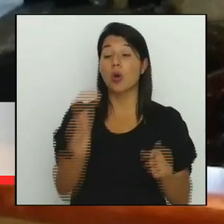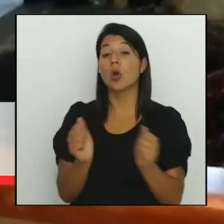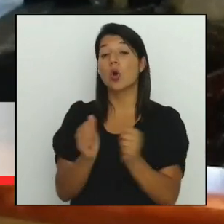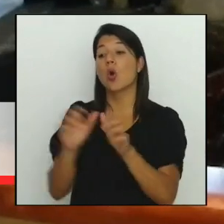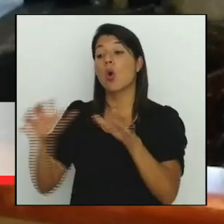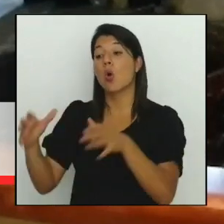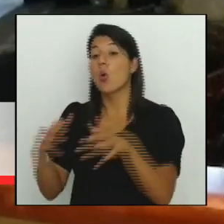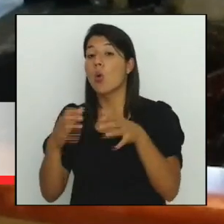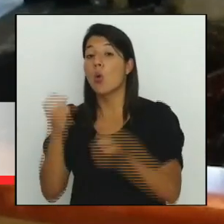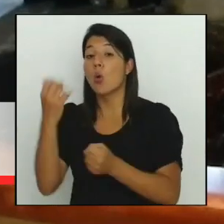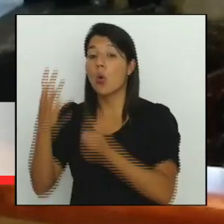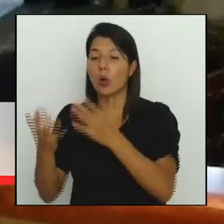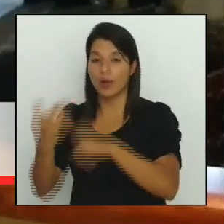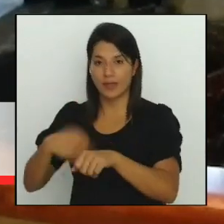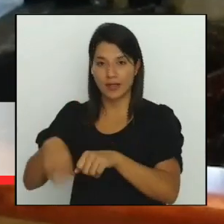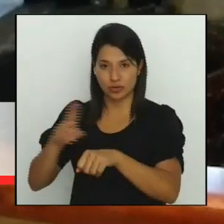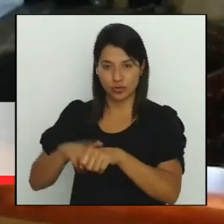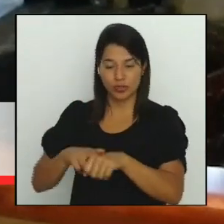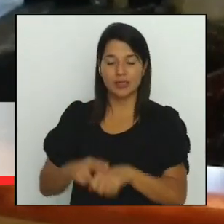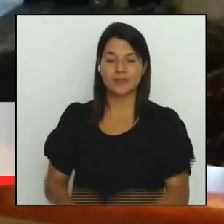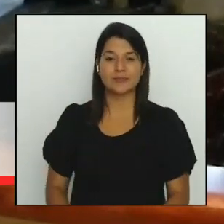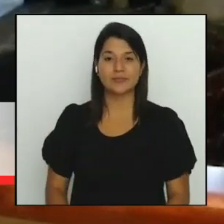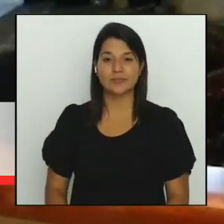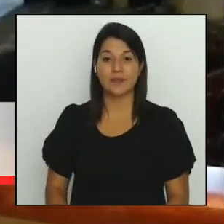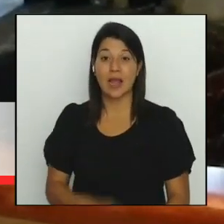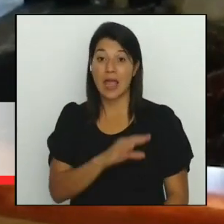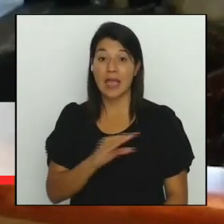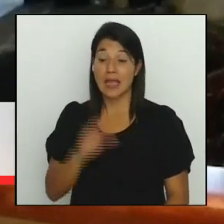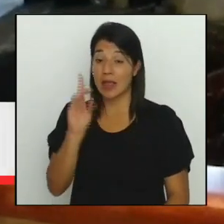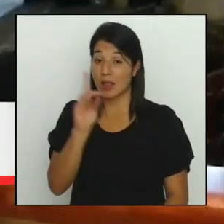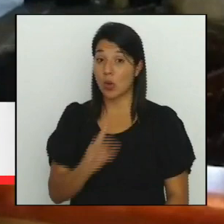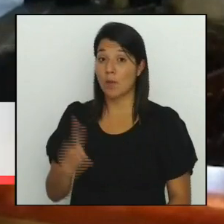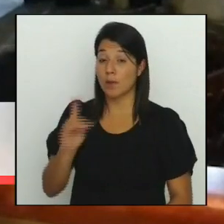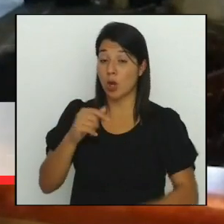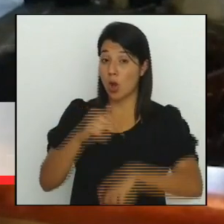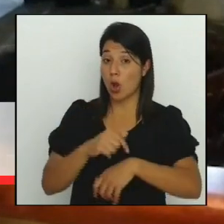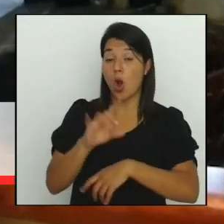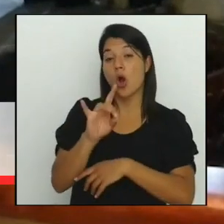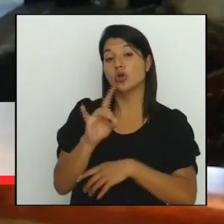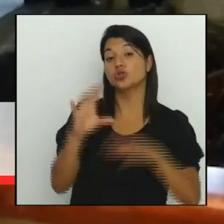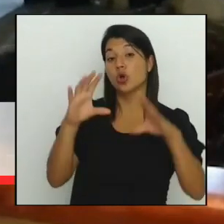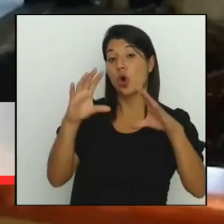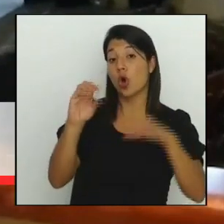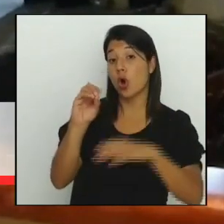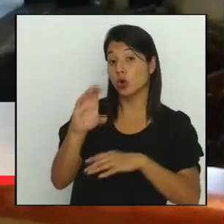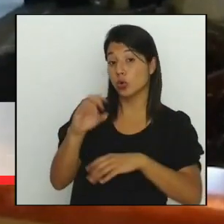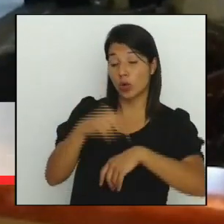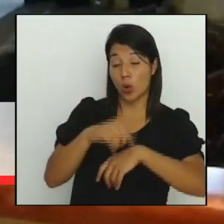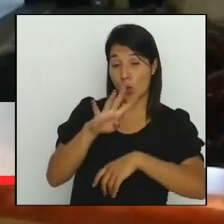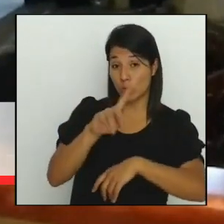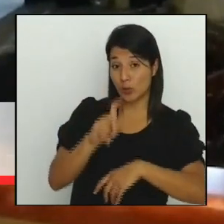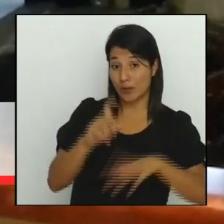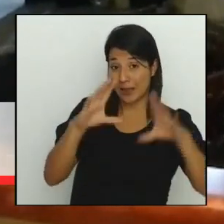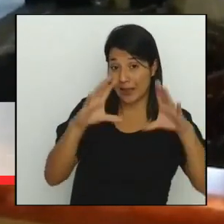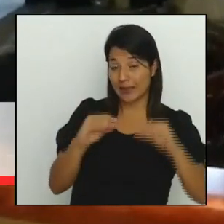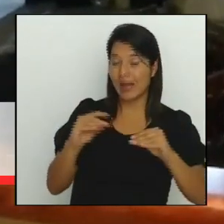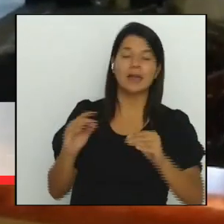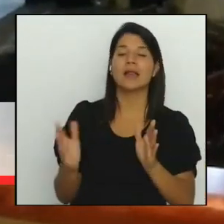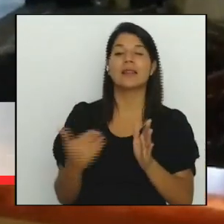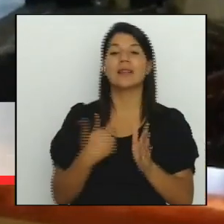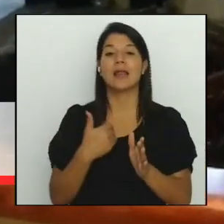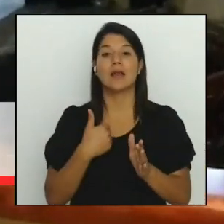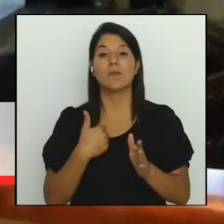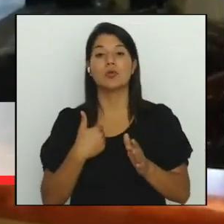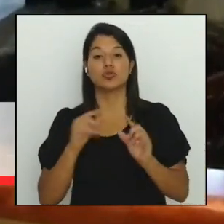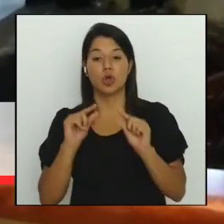concierto de oberturas de ópera y el domingo 8 de octubre a las 4 y media de la tarde tendremos a la compañía folclórica Matambú el